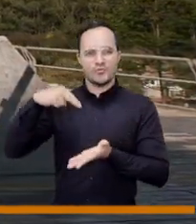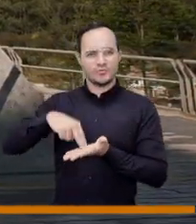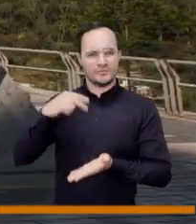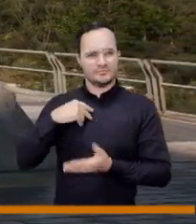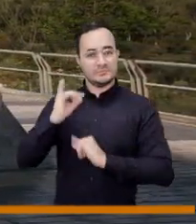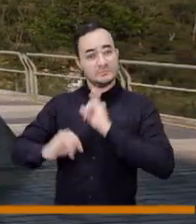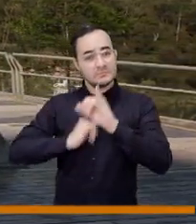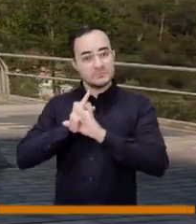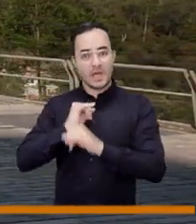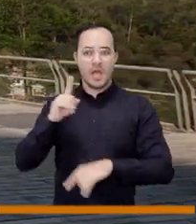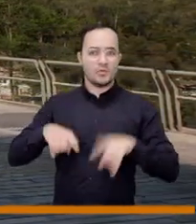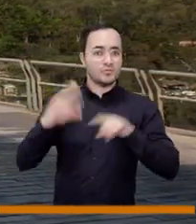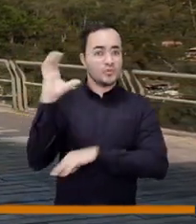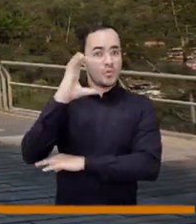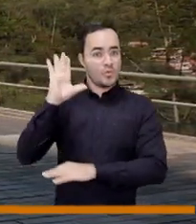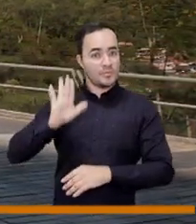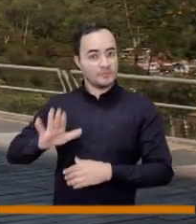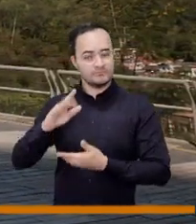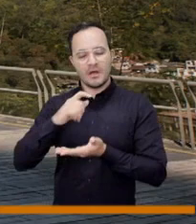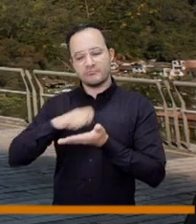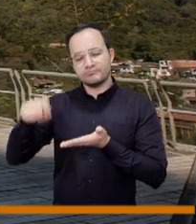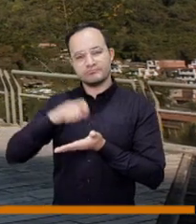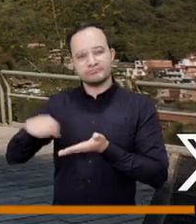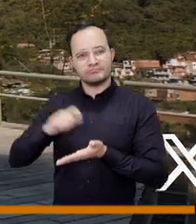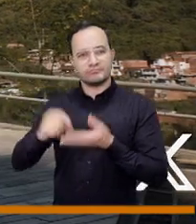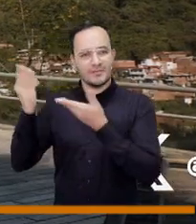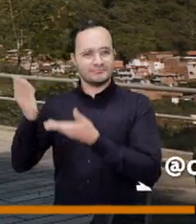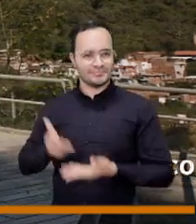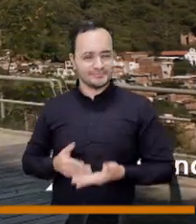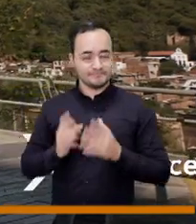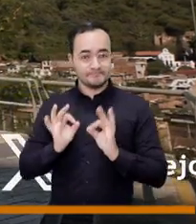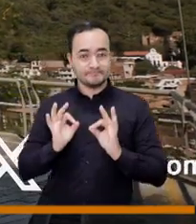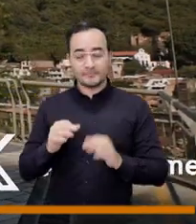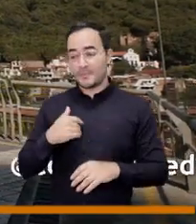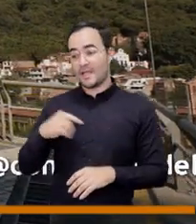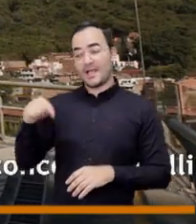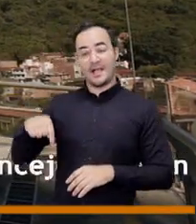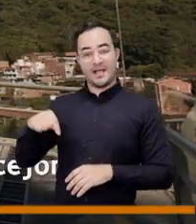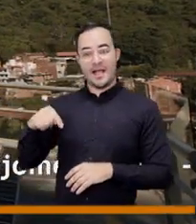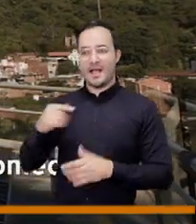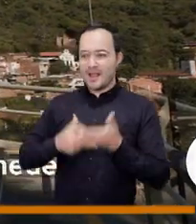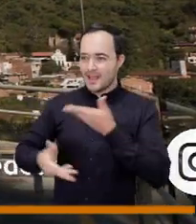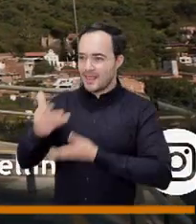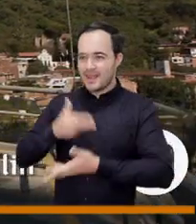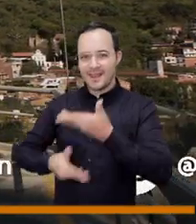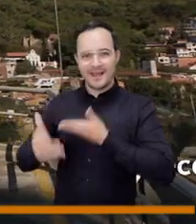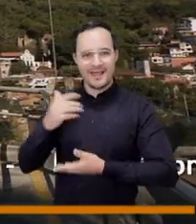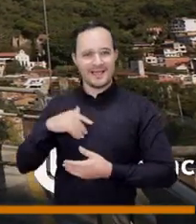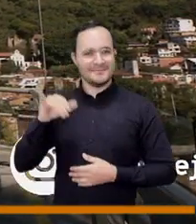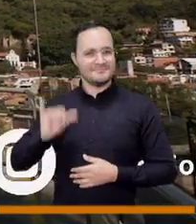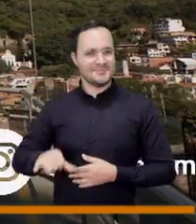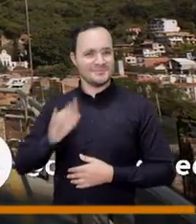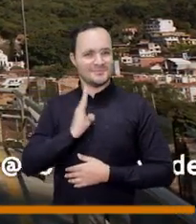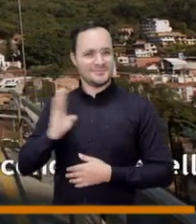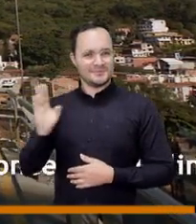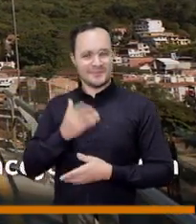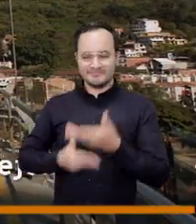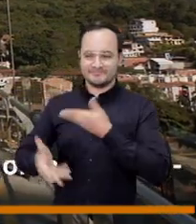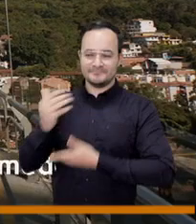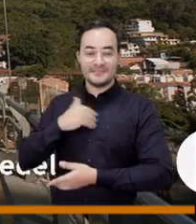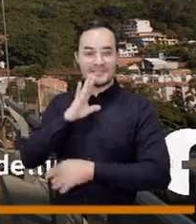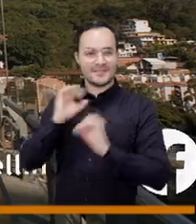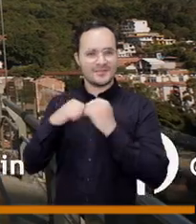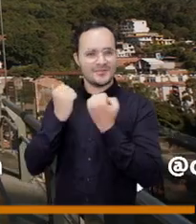escritores nacionales e internacionales y la prestación de los servicios bibliotecarios este escena es el escenario en el que nos encontramos